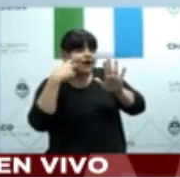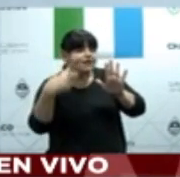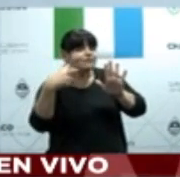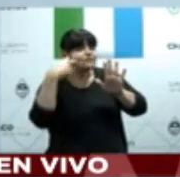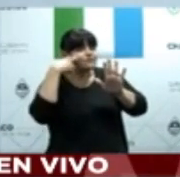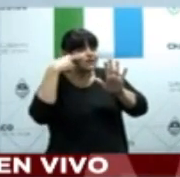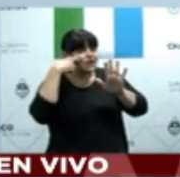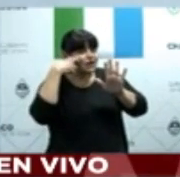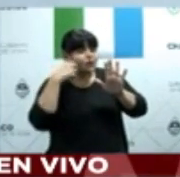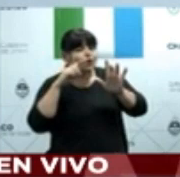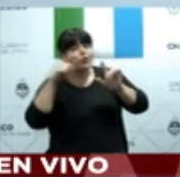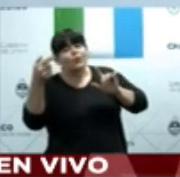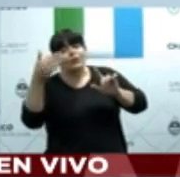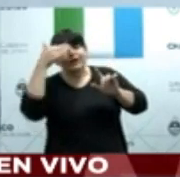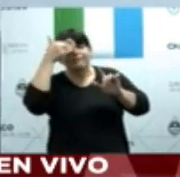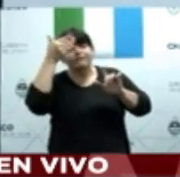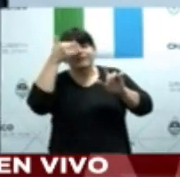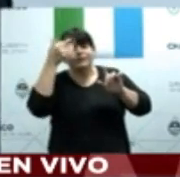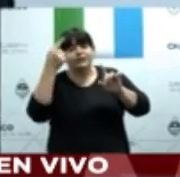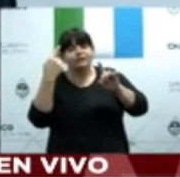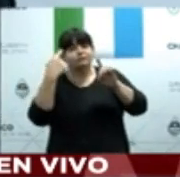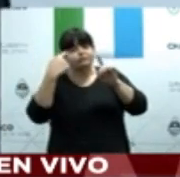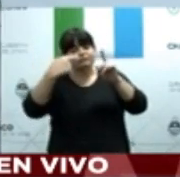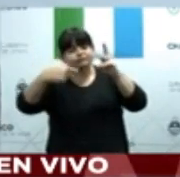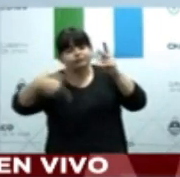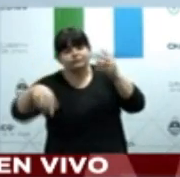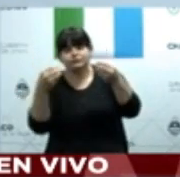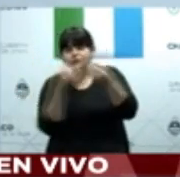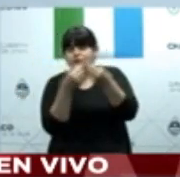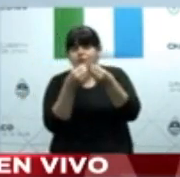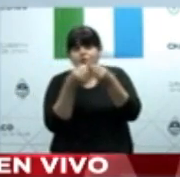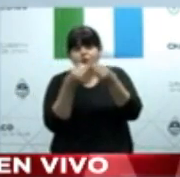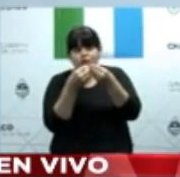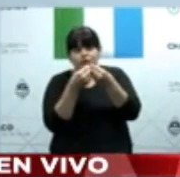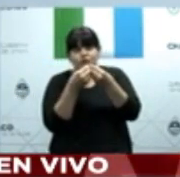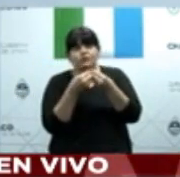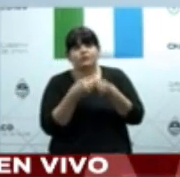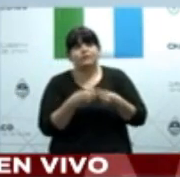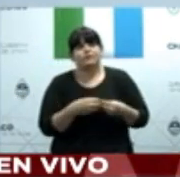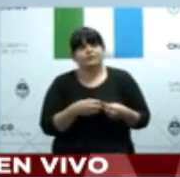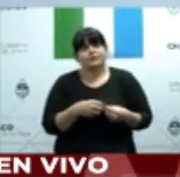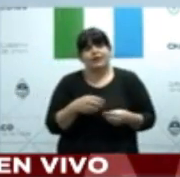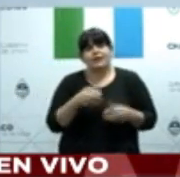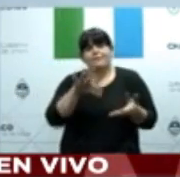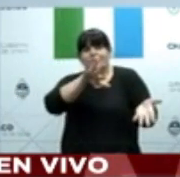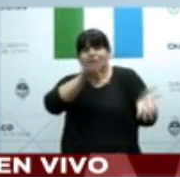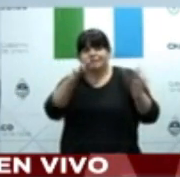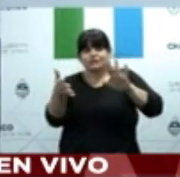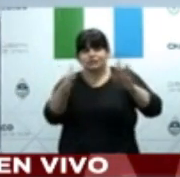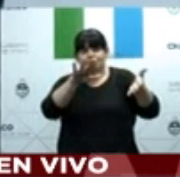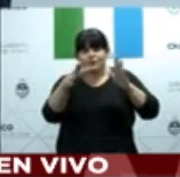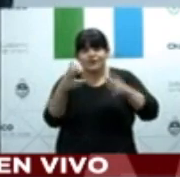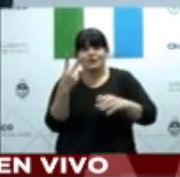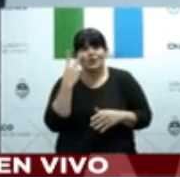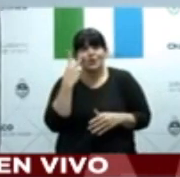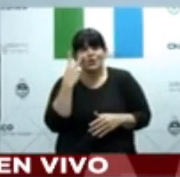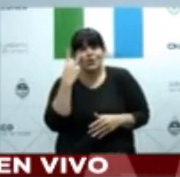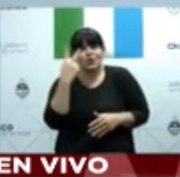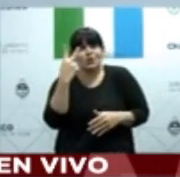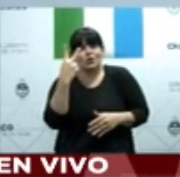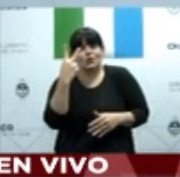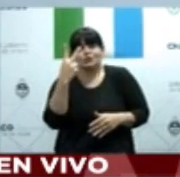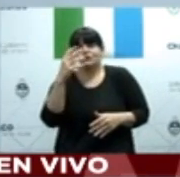o patologías de base que los pueden llevar a la muerte. La solidaridad en el pueblo chaqueño